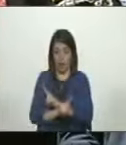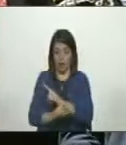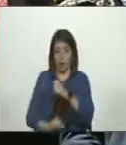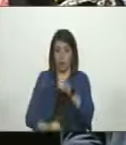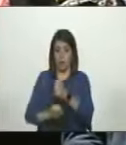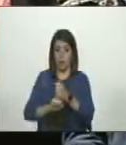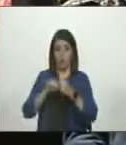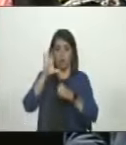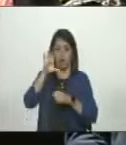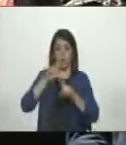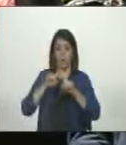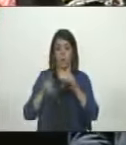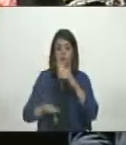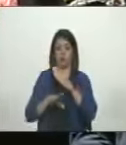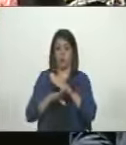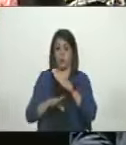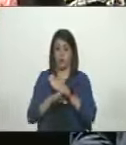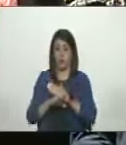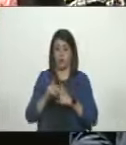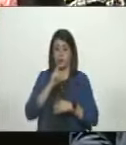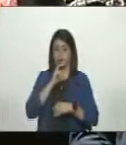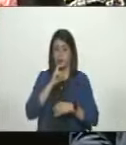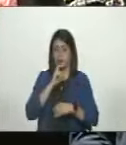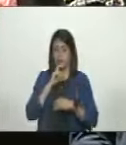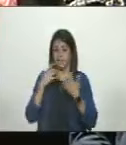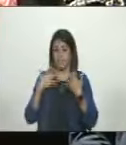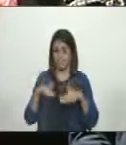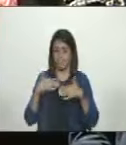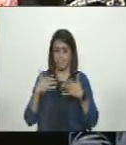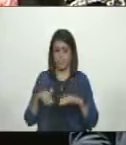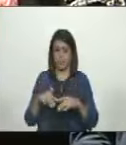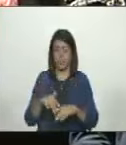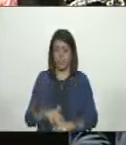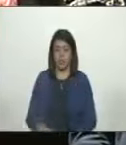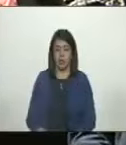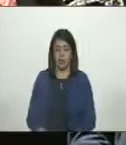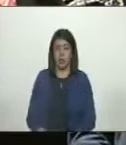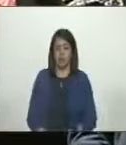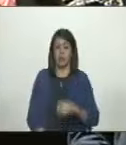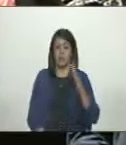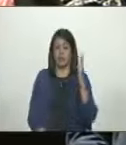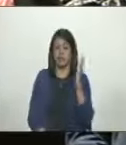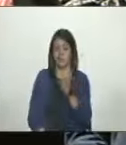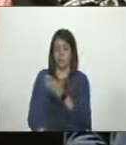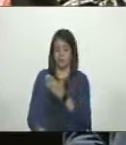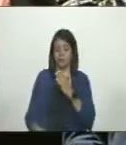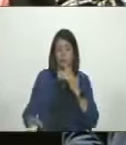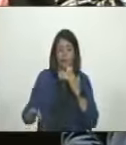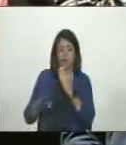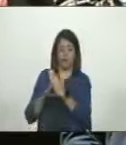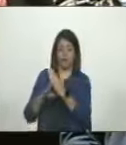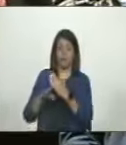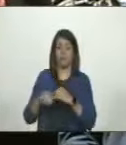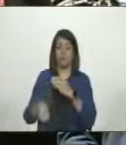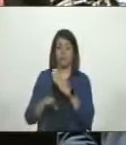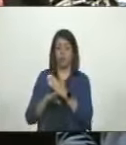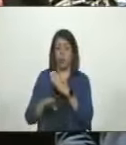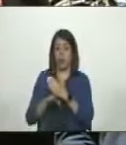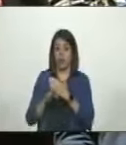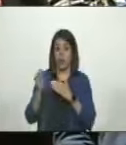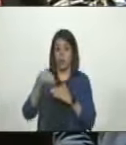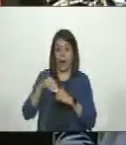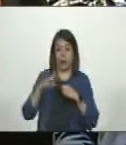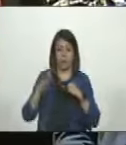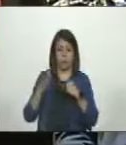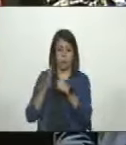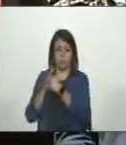para el país pero aún siguen siendo complejos. Las sanciones siguen no solamente acechando sino